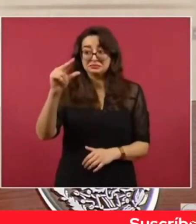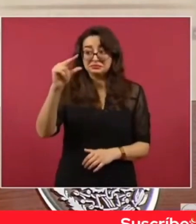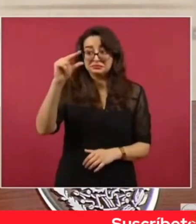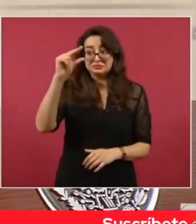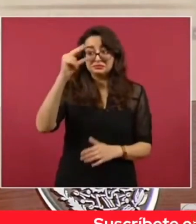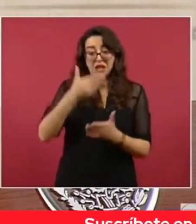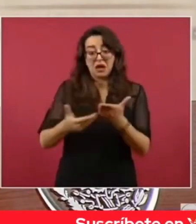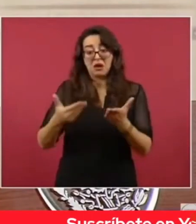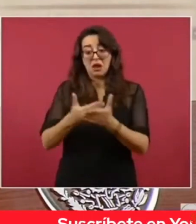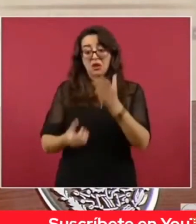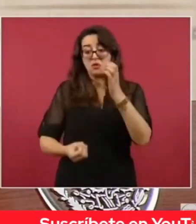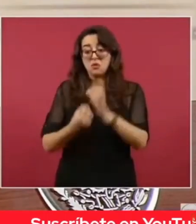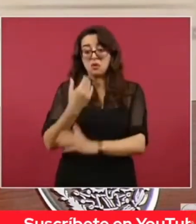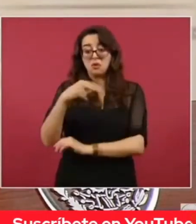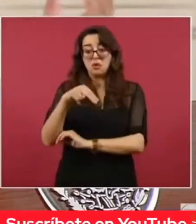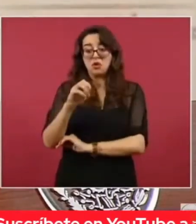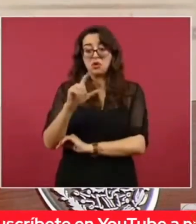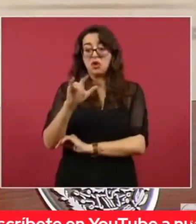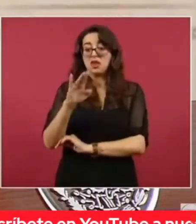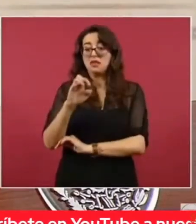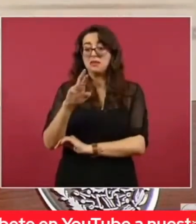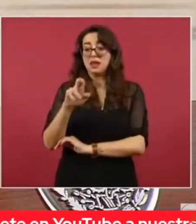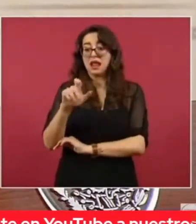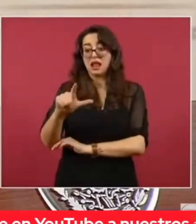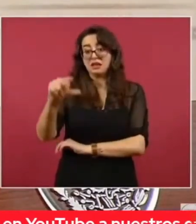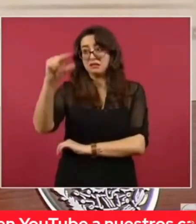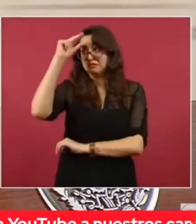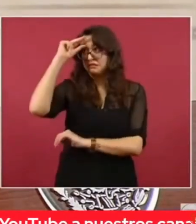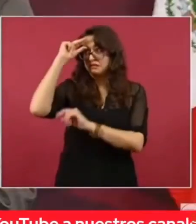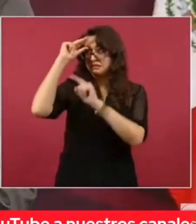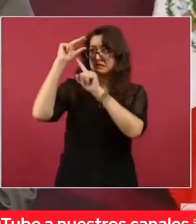del neoliberalismo, es para hacer dinero.